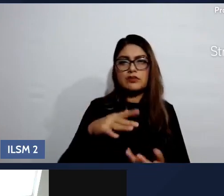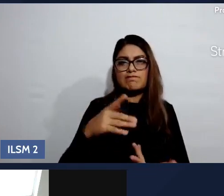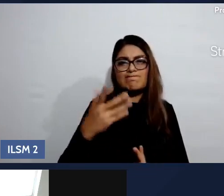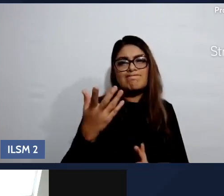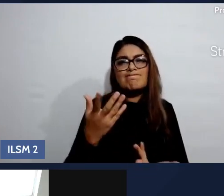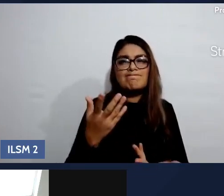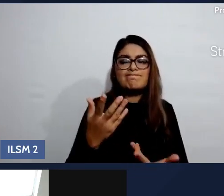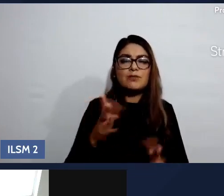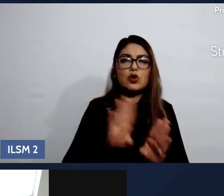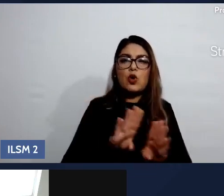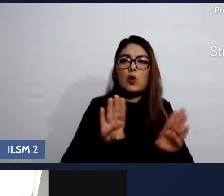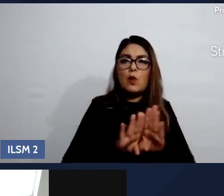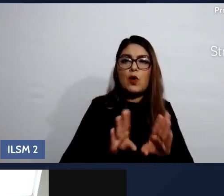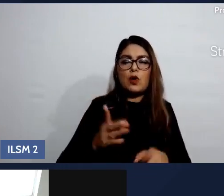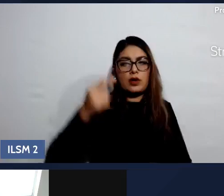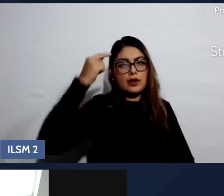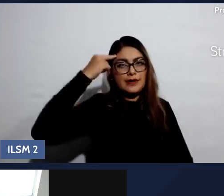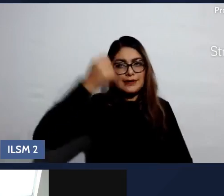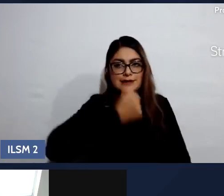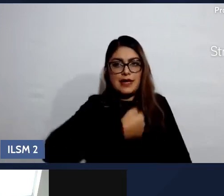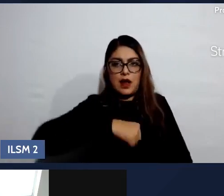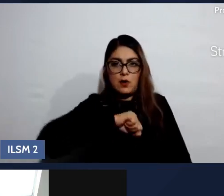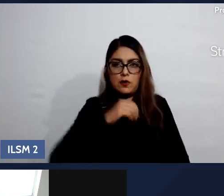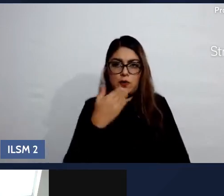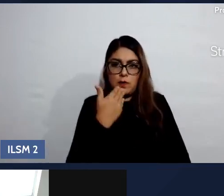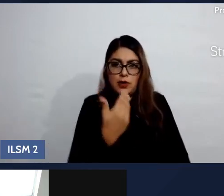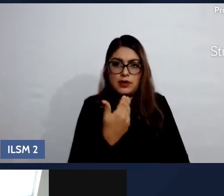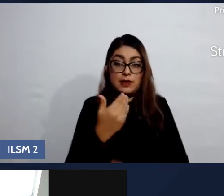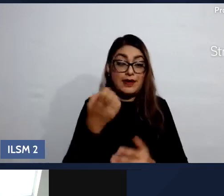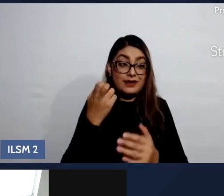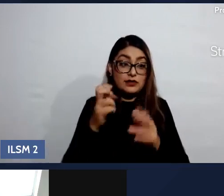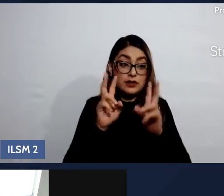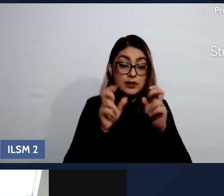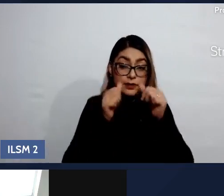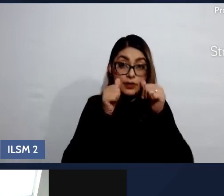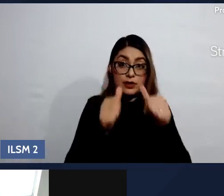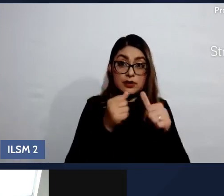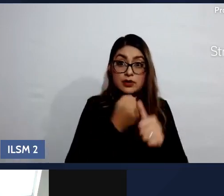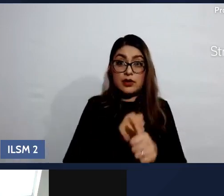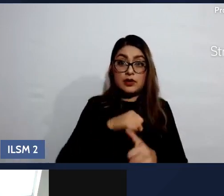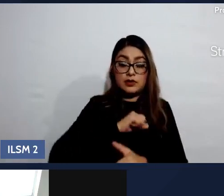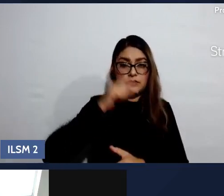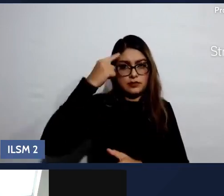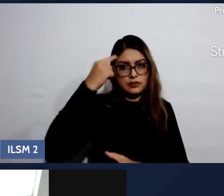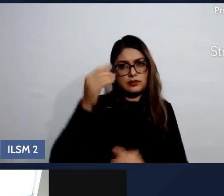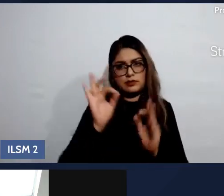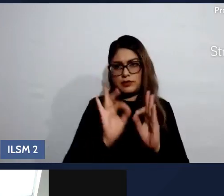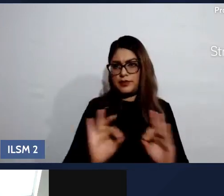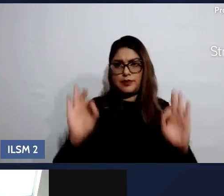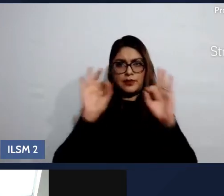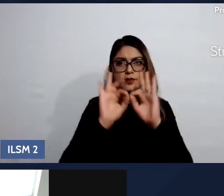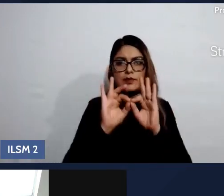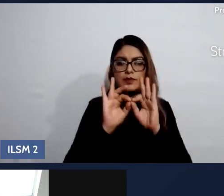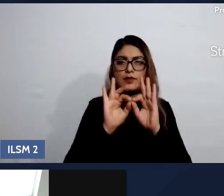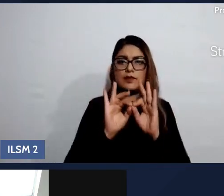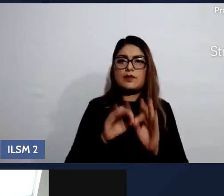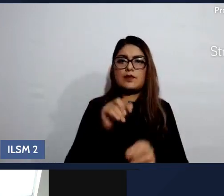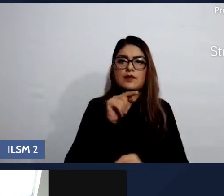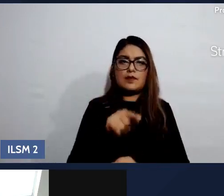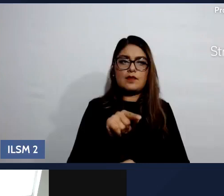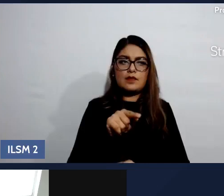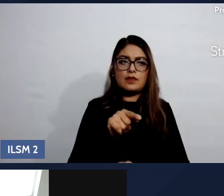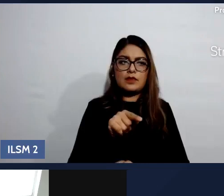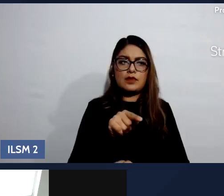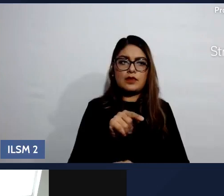la atención de la salud mental es algo sumamente importante y útil para toda